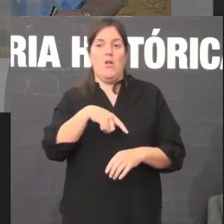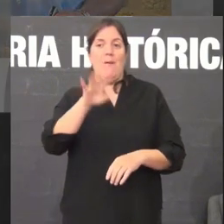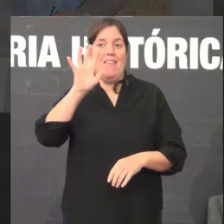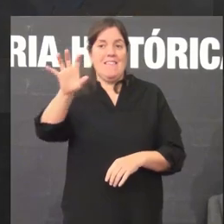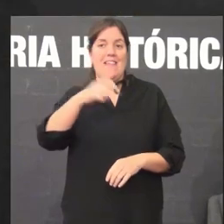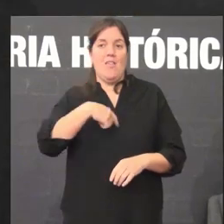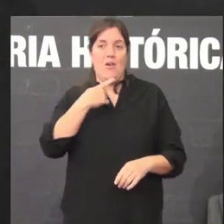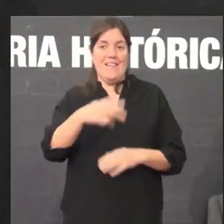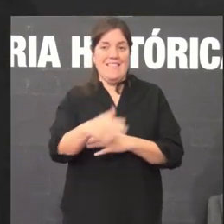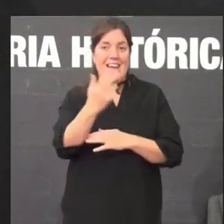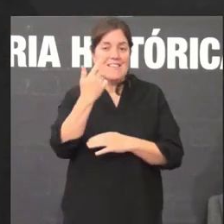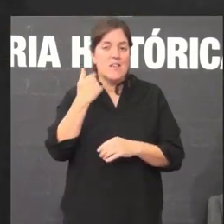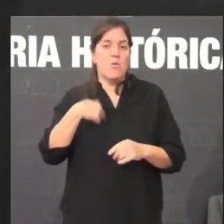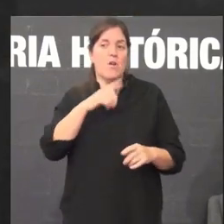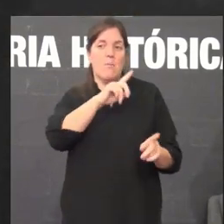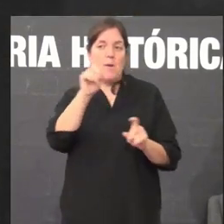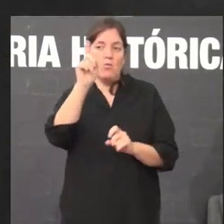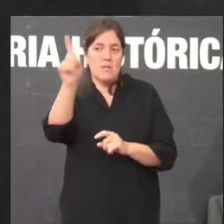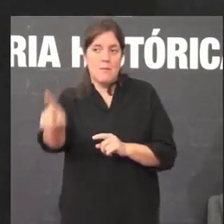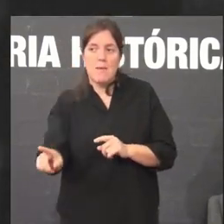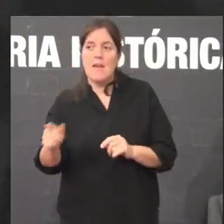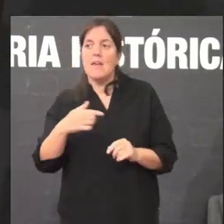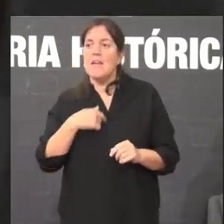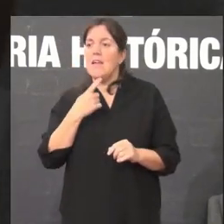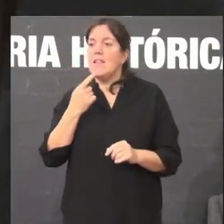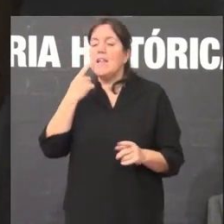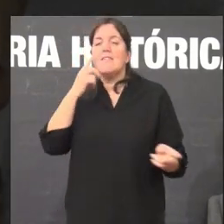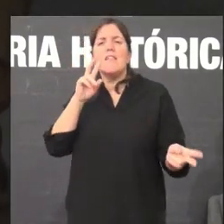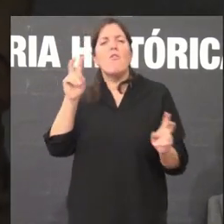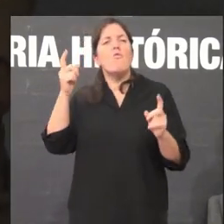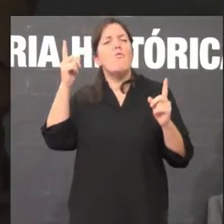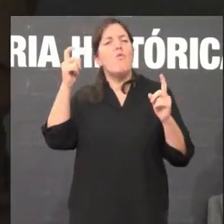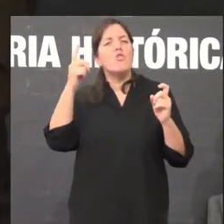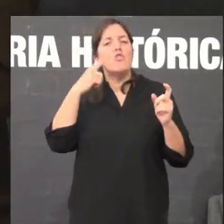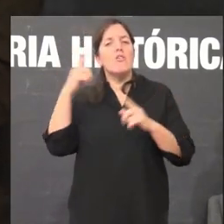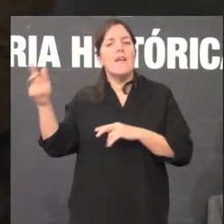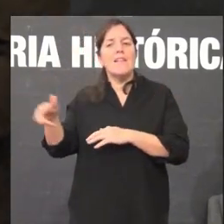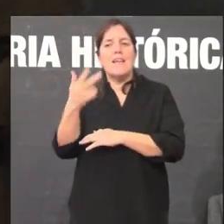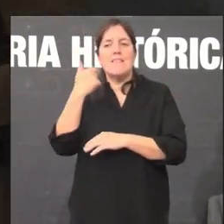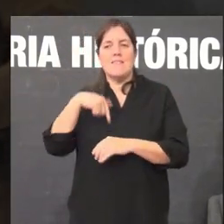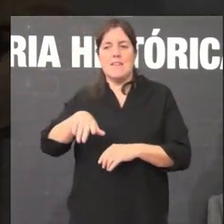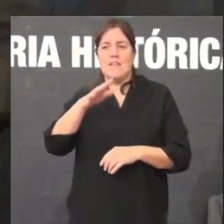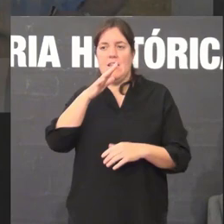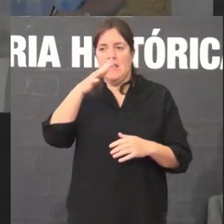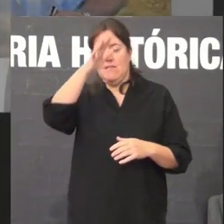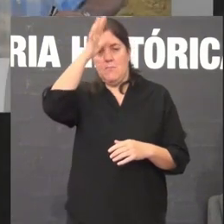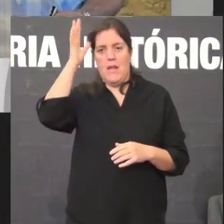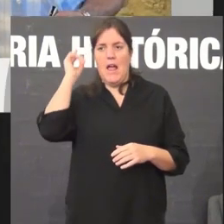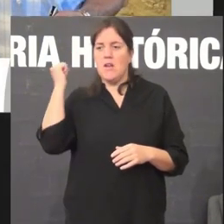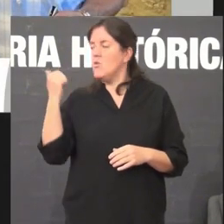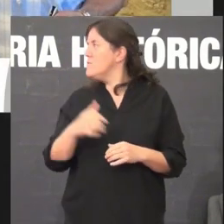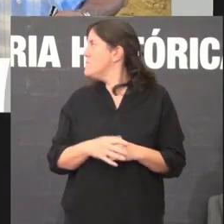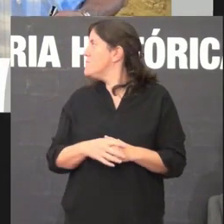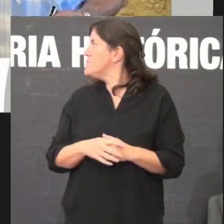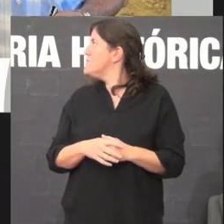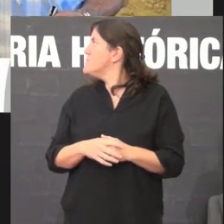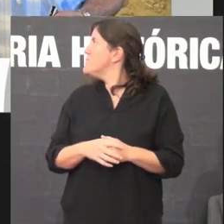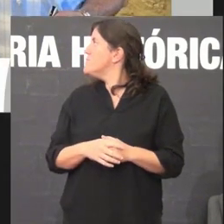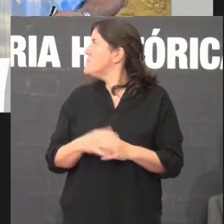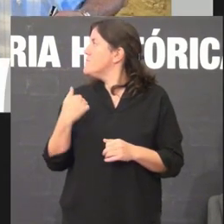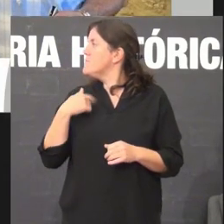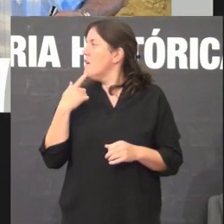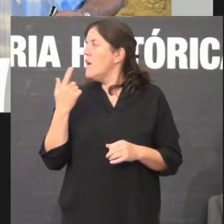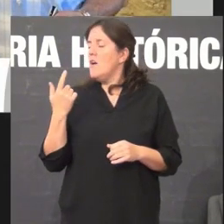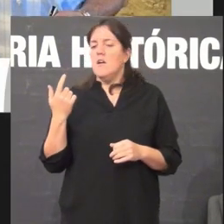tamén unha pregunta relevante esta foto do taxista é deste verán é deste verán daquela era un mociño